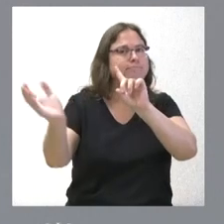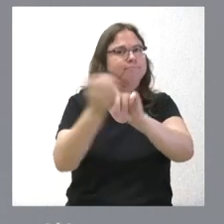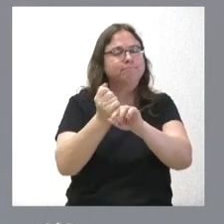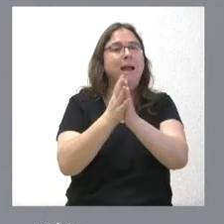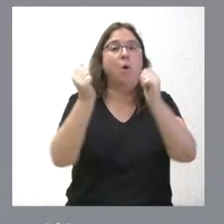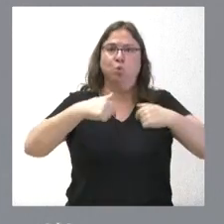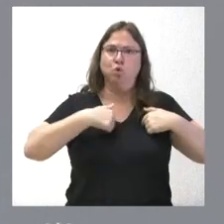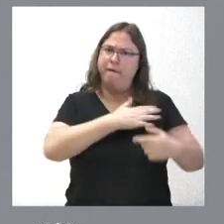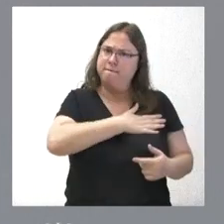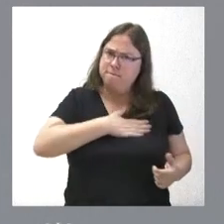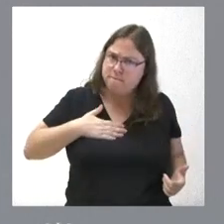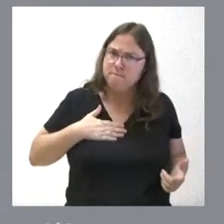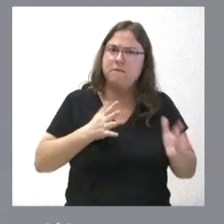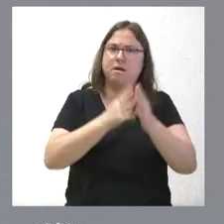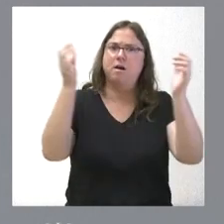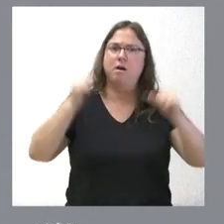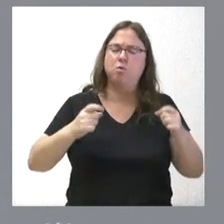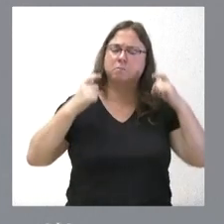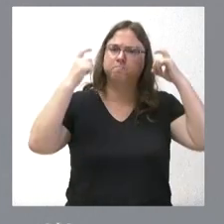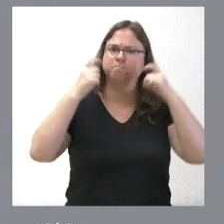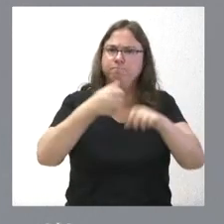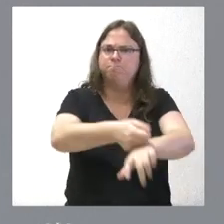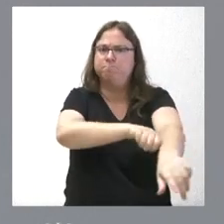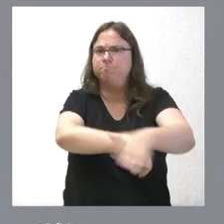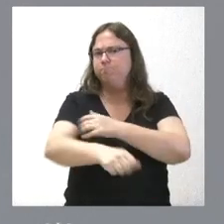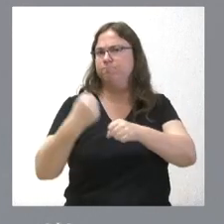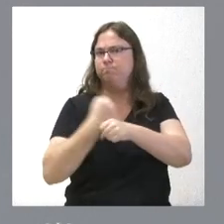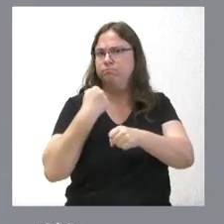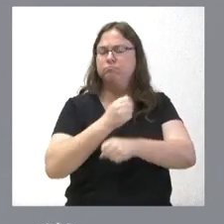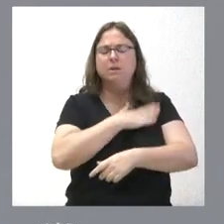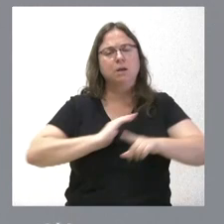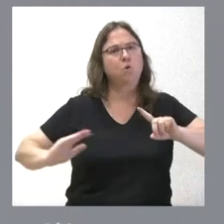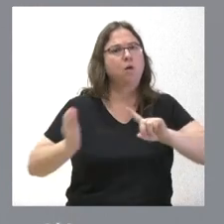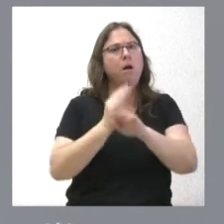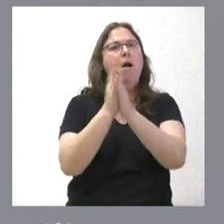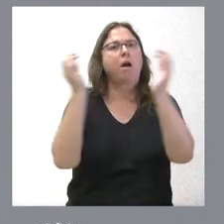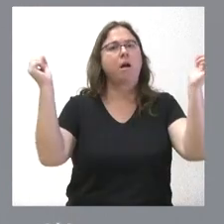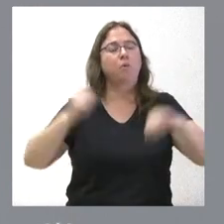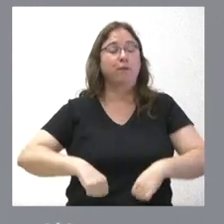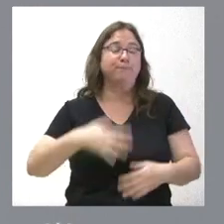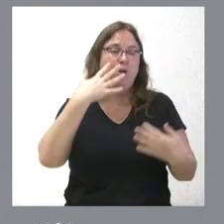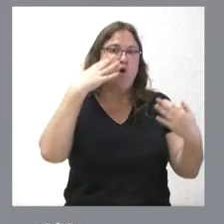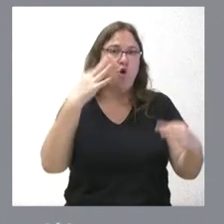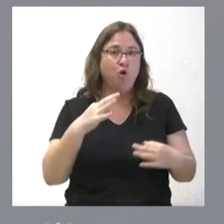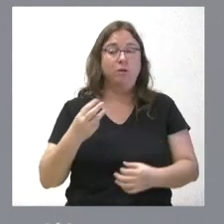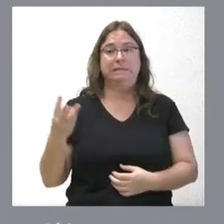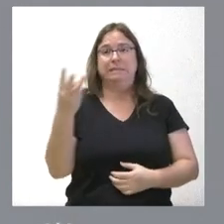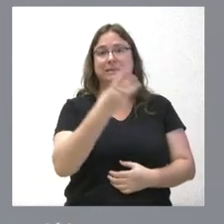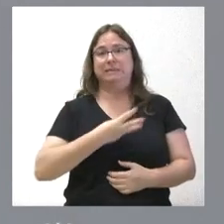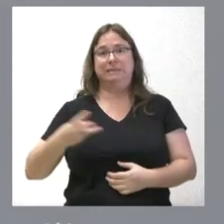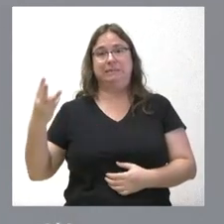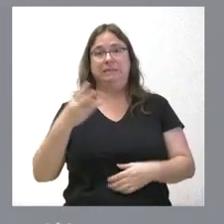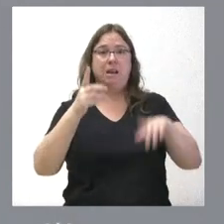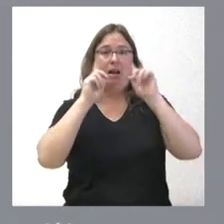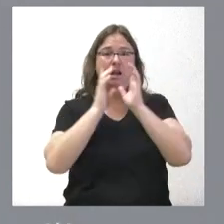quedar. Vamos a poner todo el énfasis, toda la voluntad de la que seamos capaces. Lógicamente, un acuerdo a tres partes, como es este